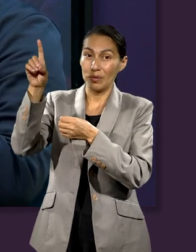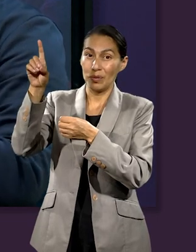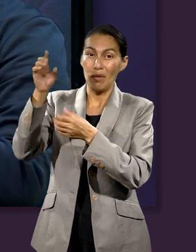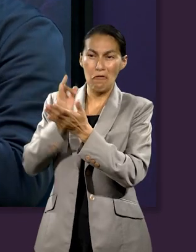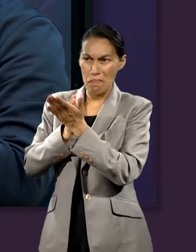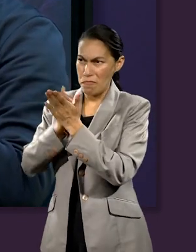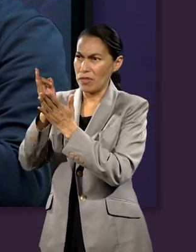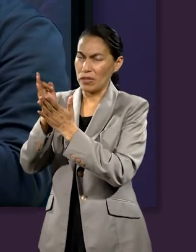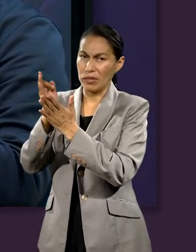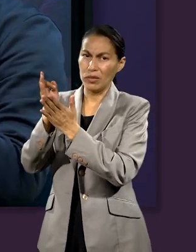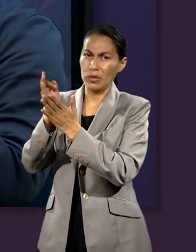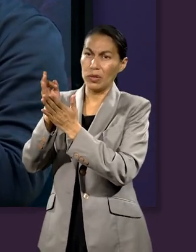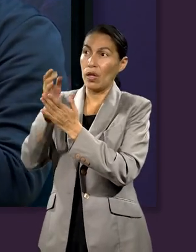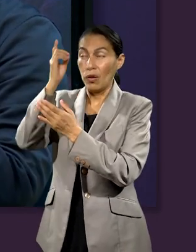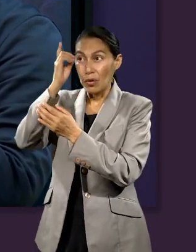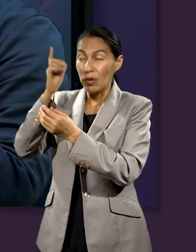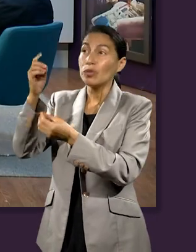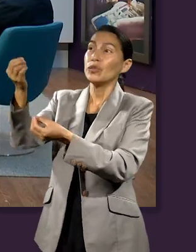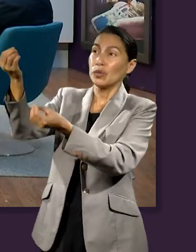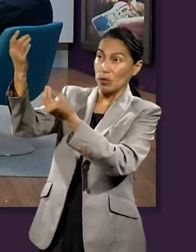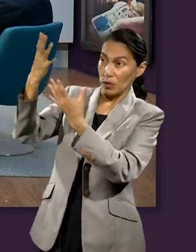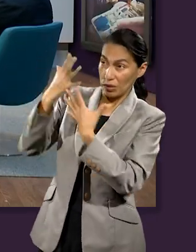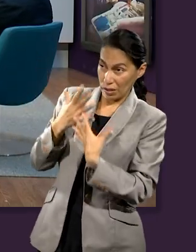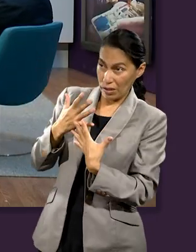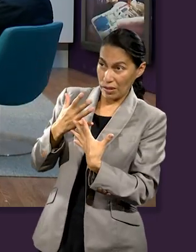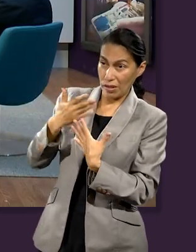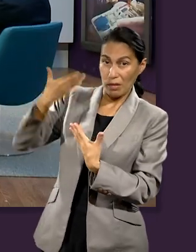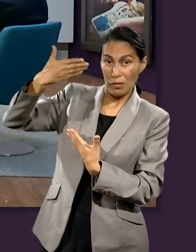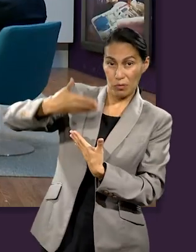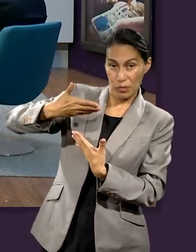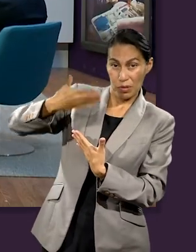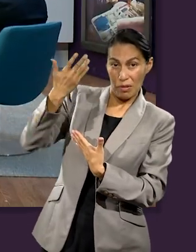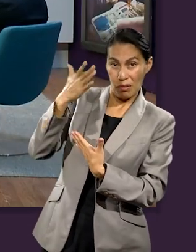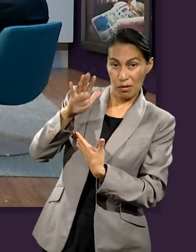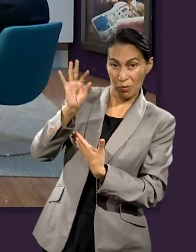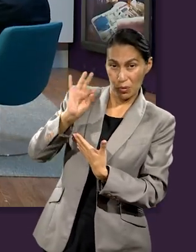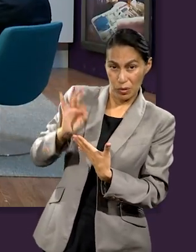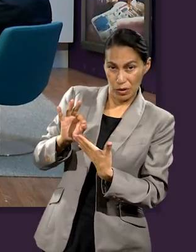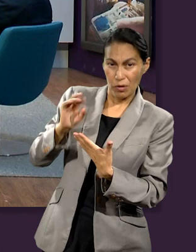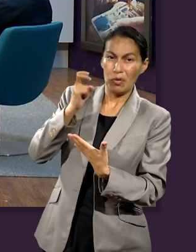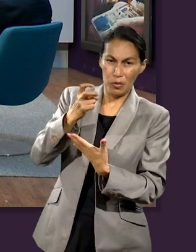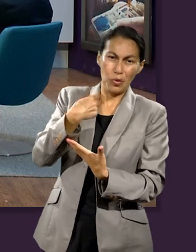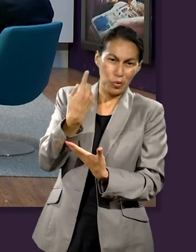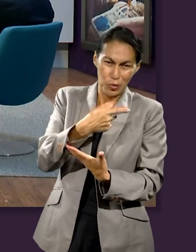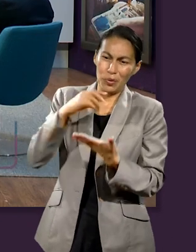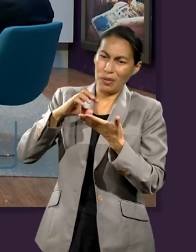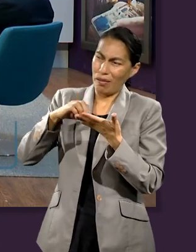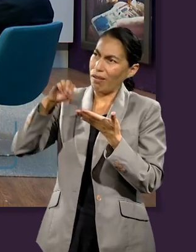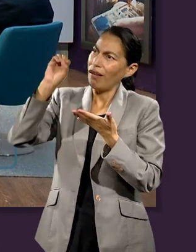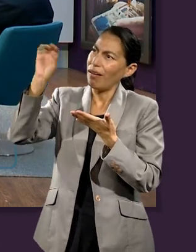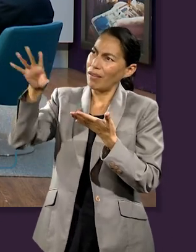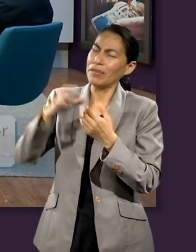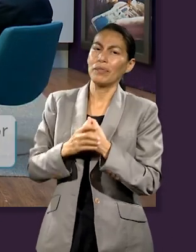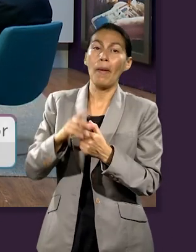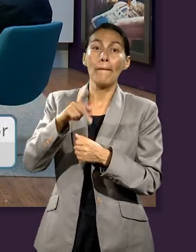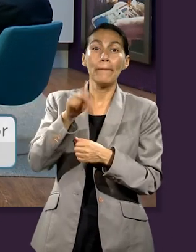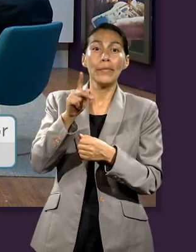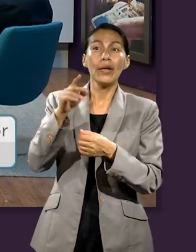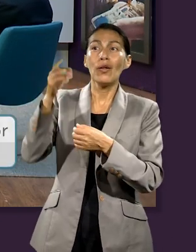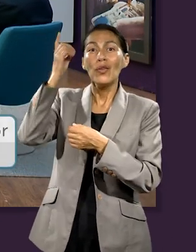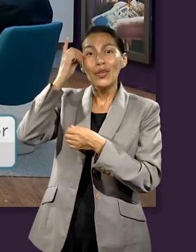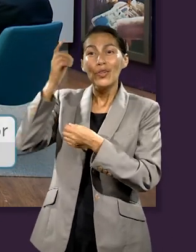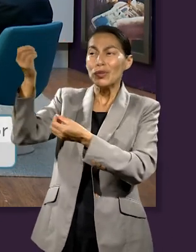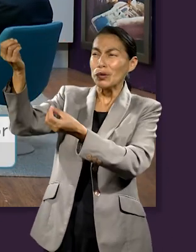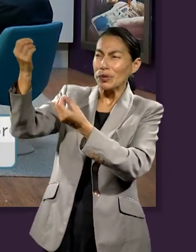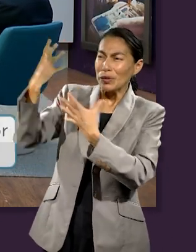Somos fieles regresando lo que Dios nos dice que debemos regresar. Pero con la ofrenda somos agradecidos.